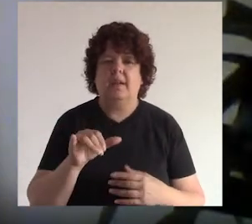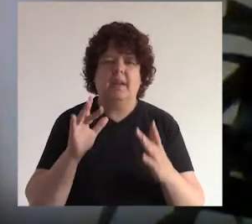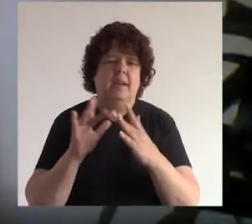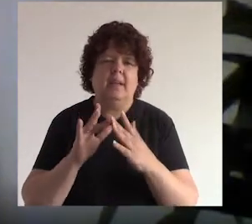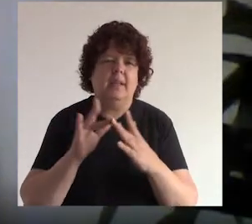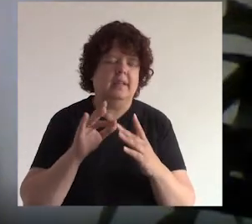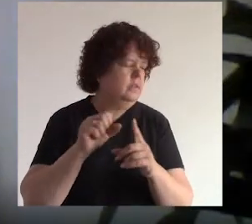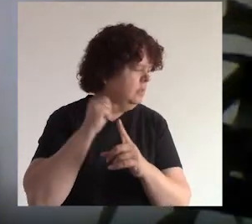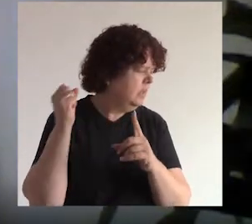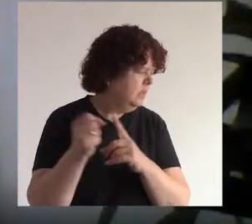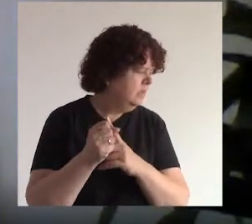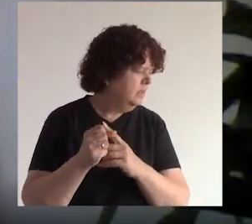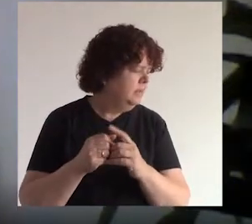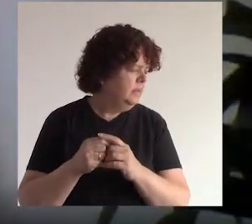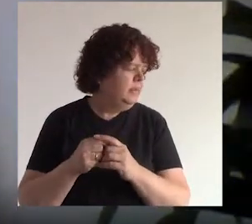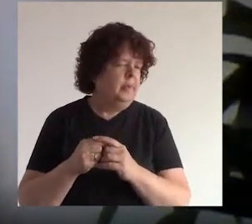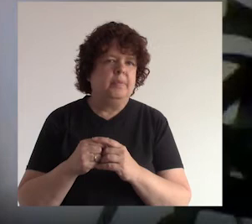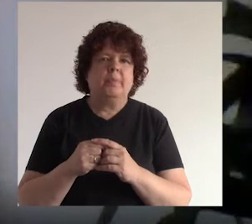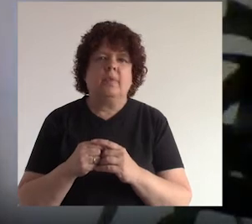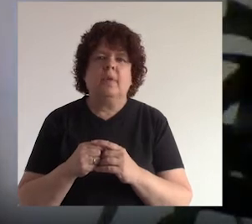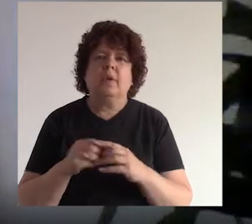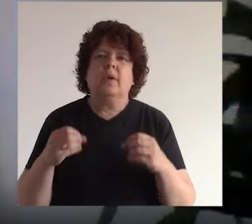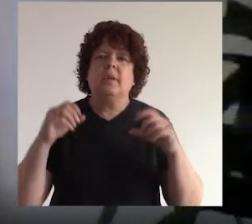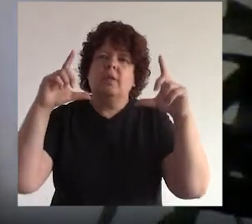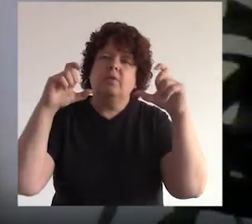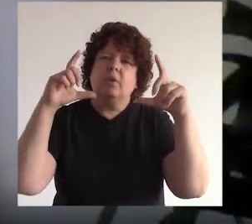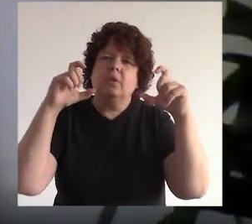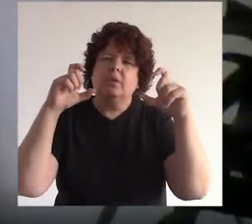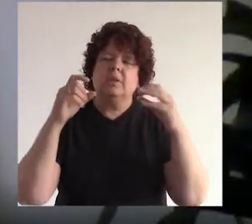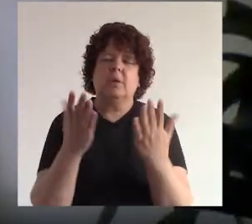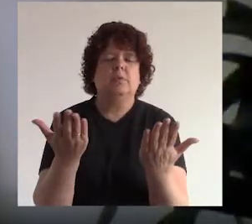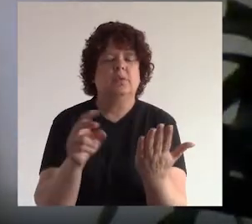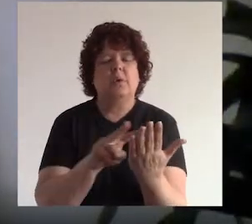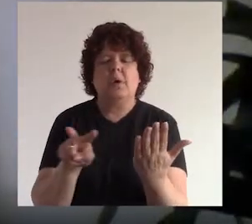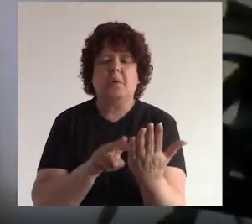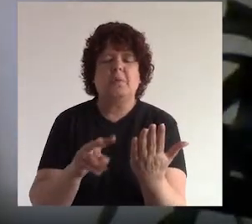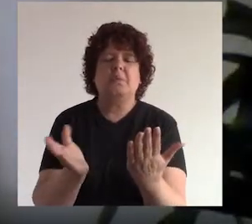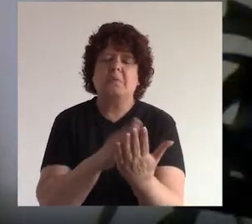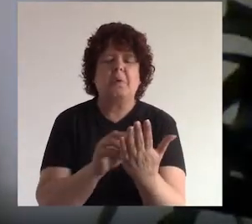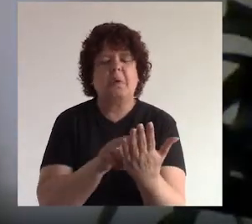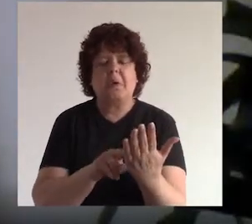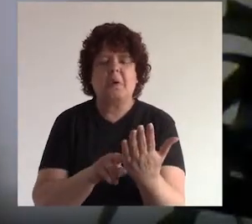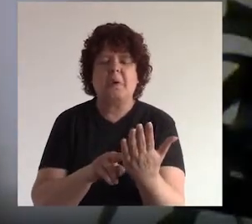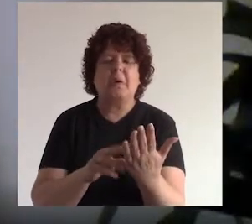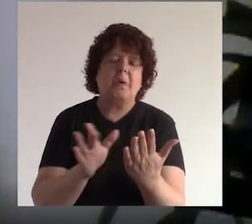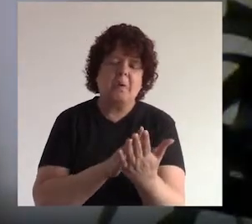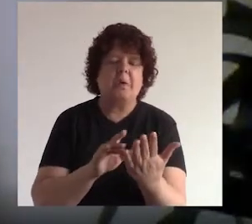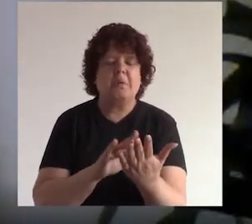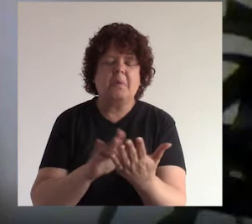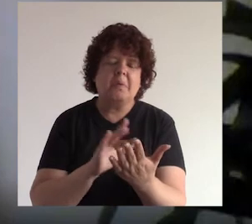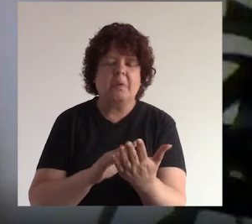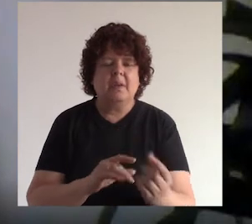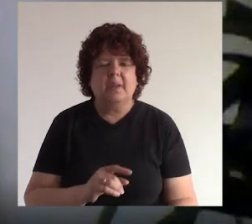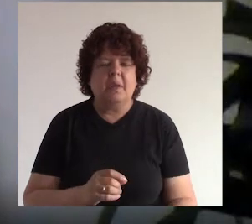pasa en las redes sociales estamos navegando viendo las fotos de los amigos que se fueran de viaje el fin de semana y de repente